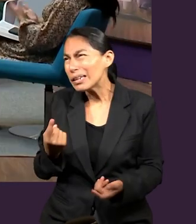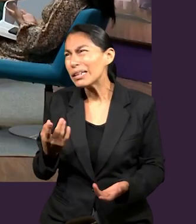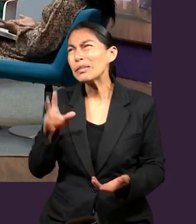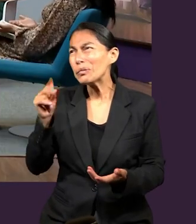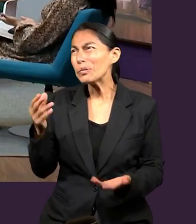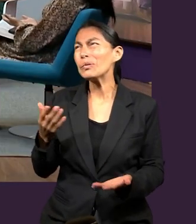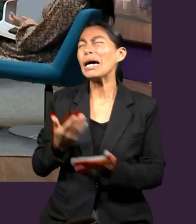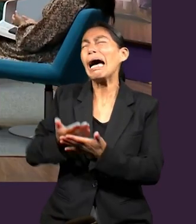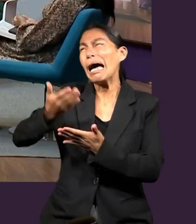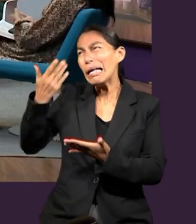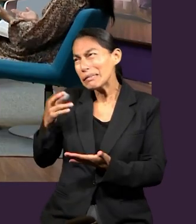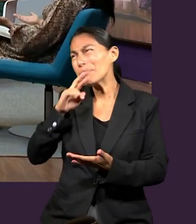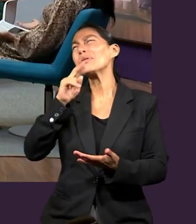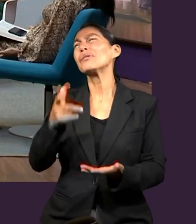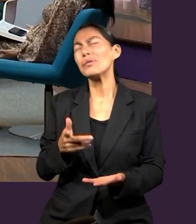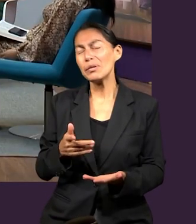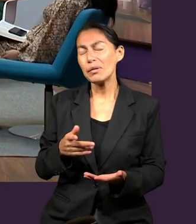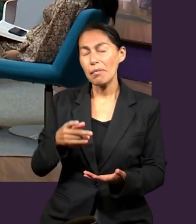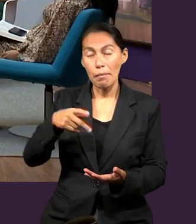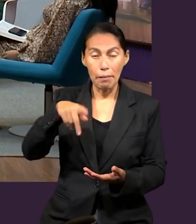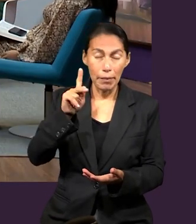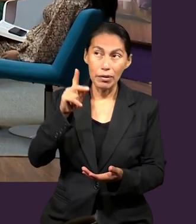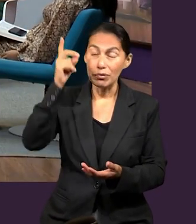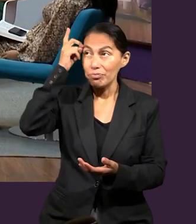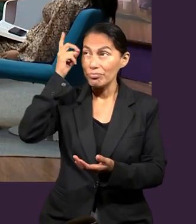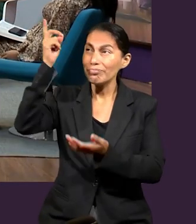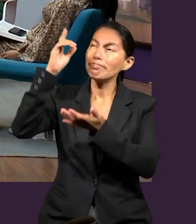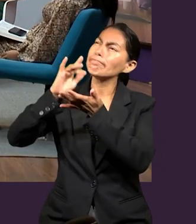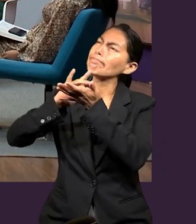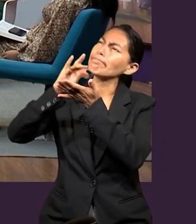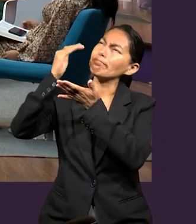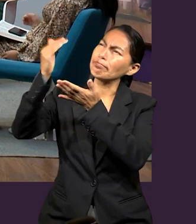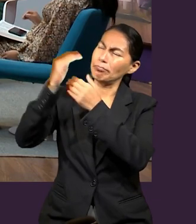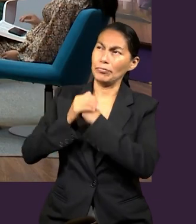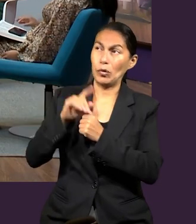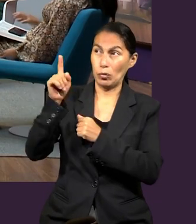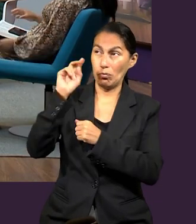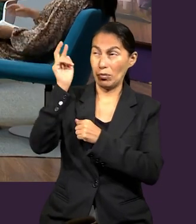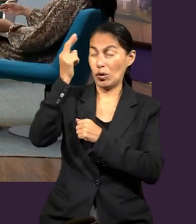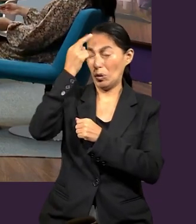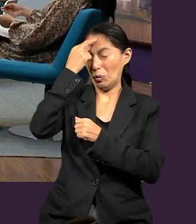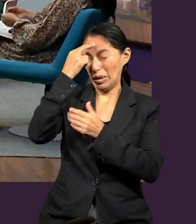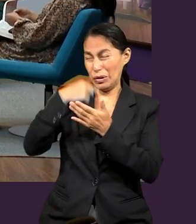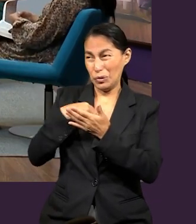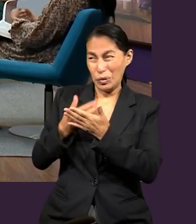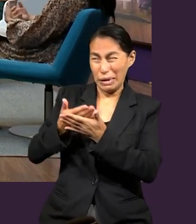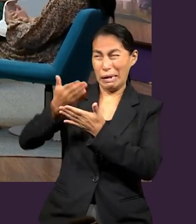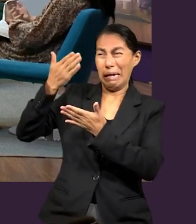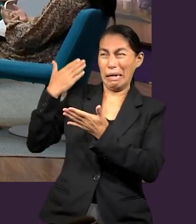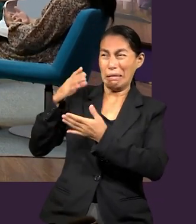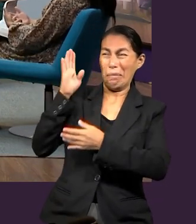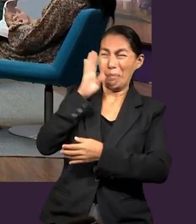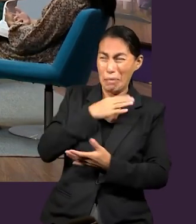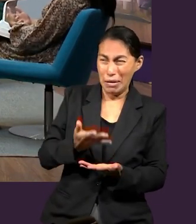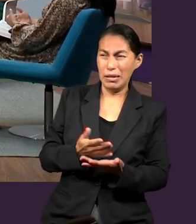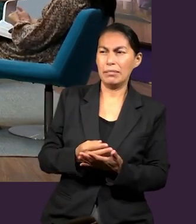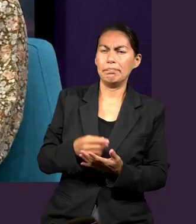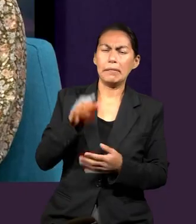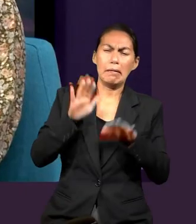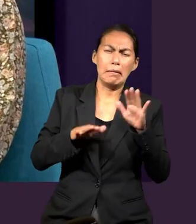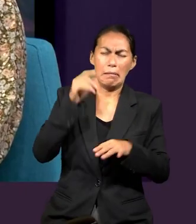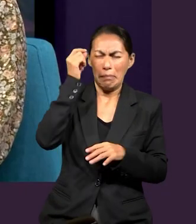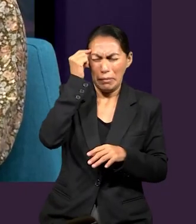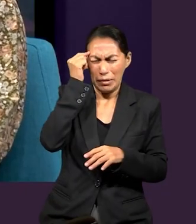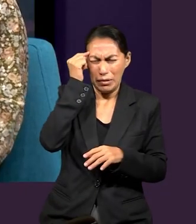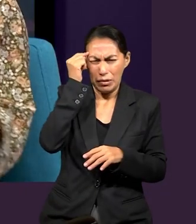no conocí de Dios antes? ¿Por qué no conocí del Evangelio antes? Sin embargo, le agradezco a Dios el hecho de que me lo recuerde constantemente y me